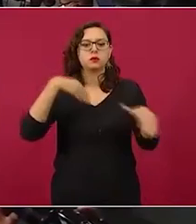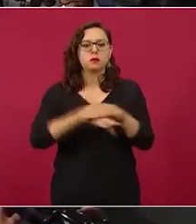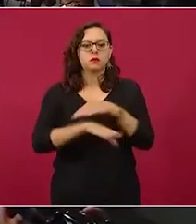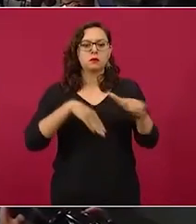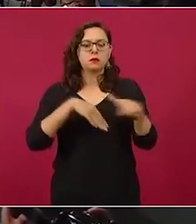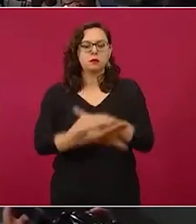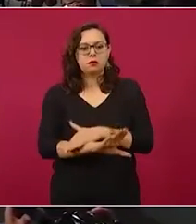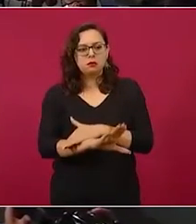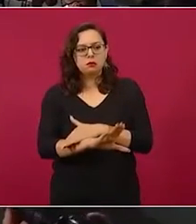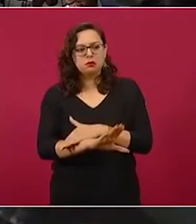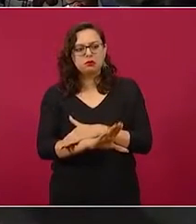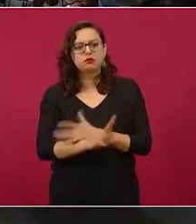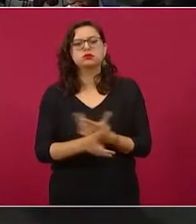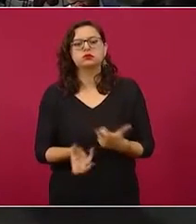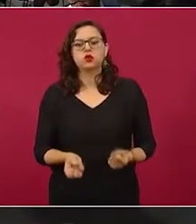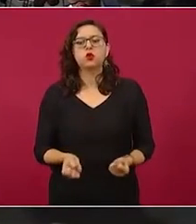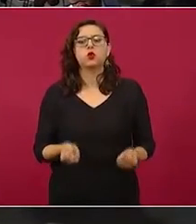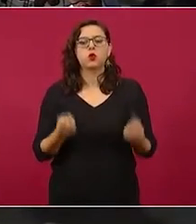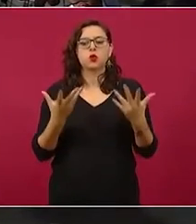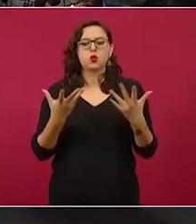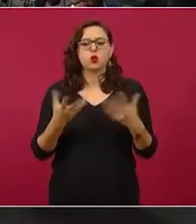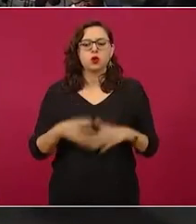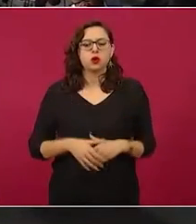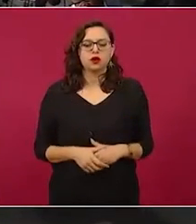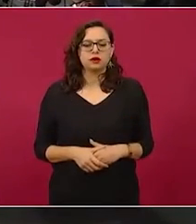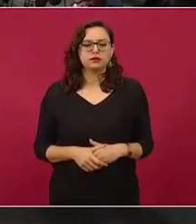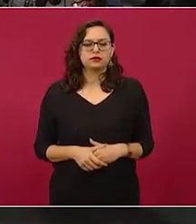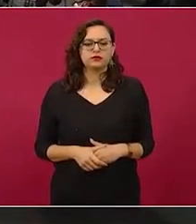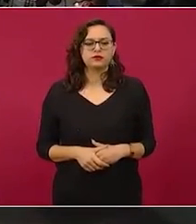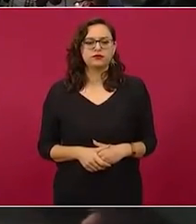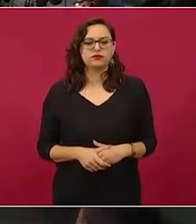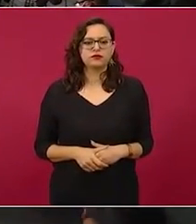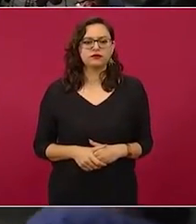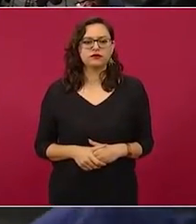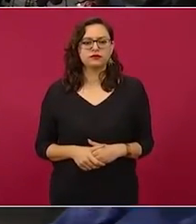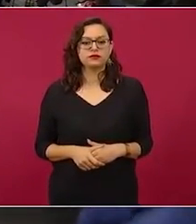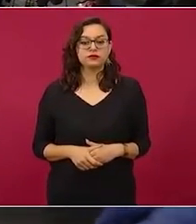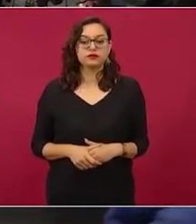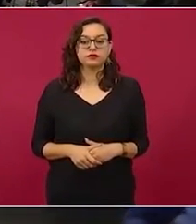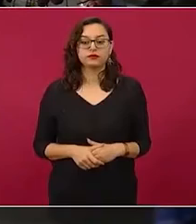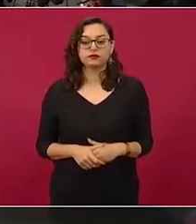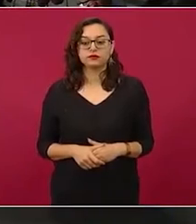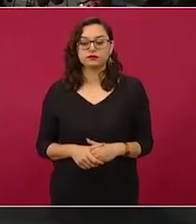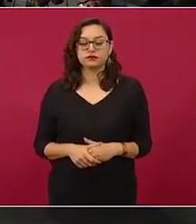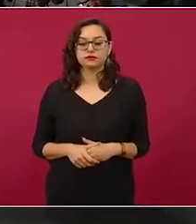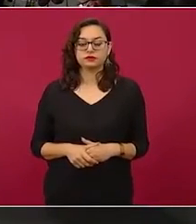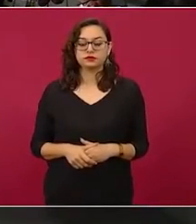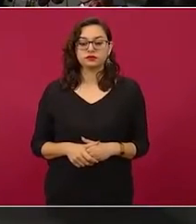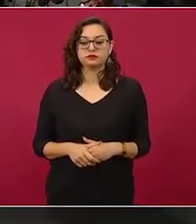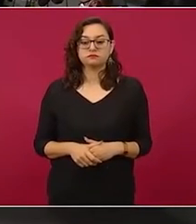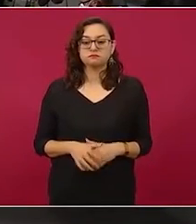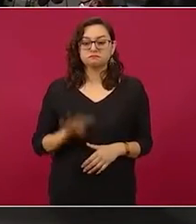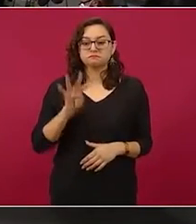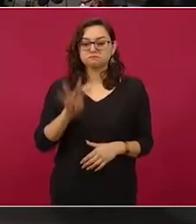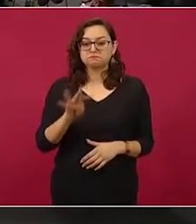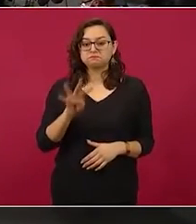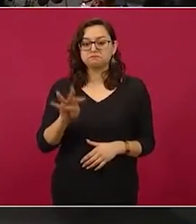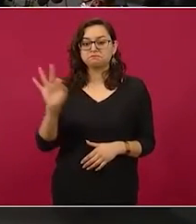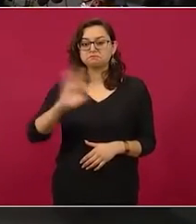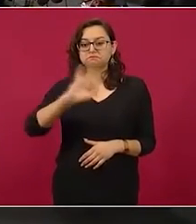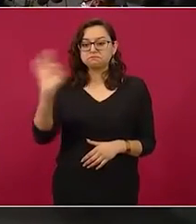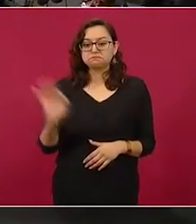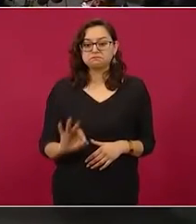sólo el 19 por ciento.